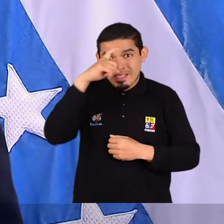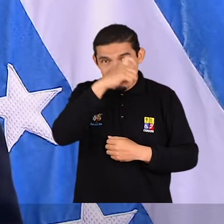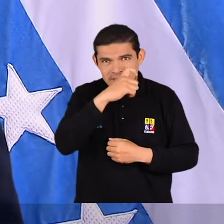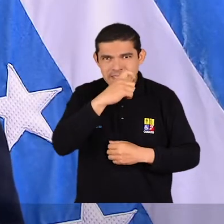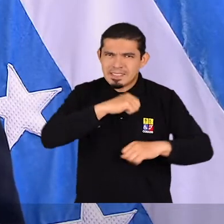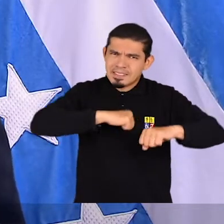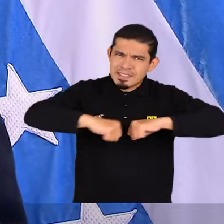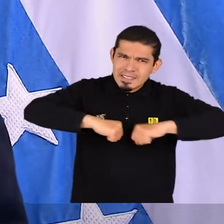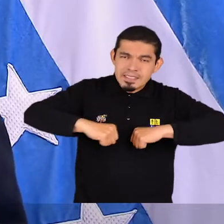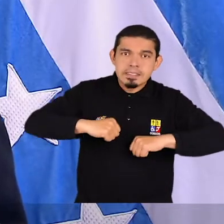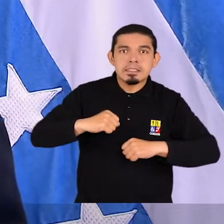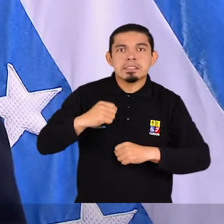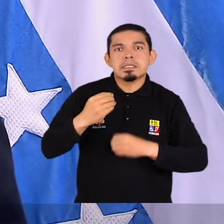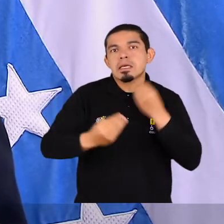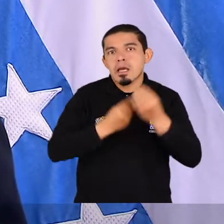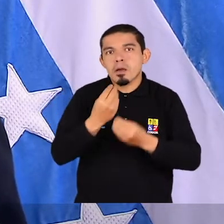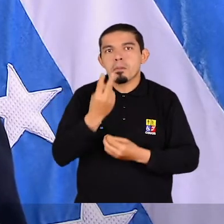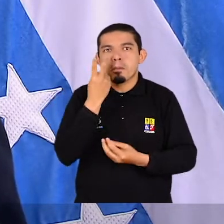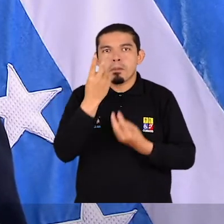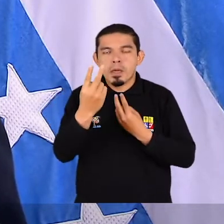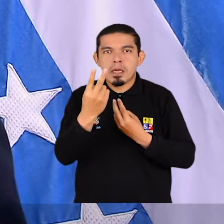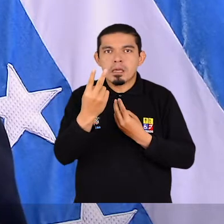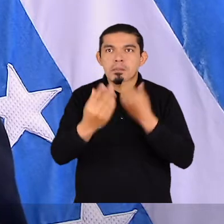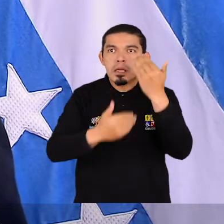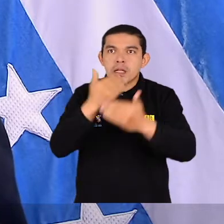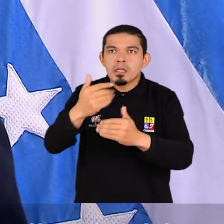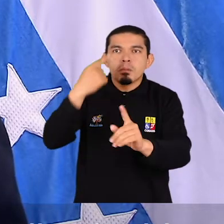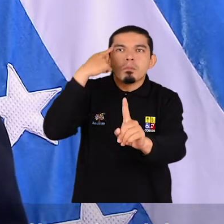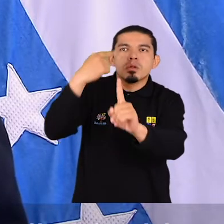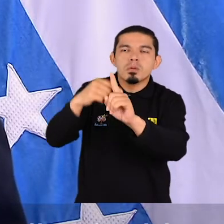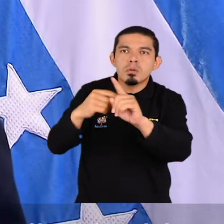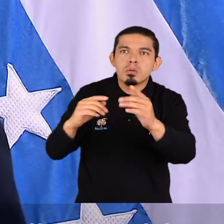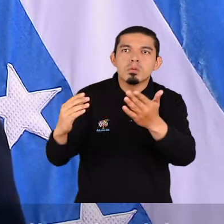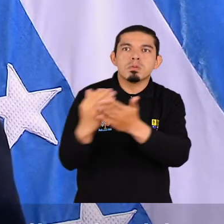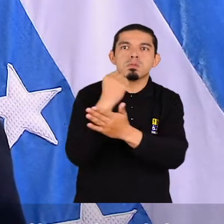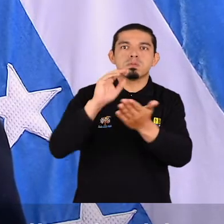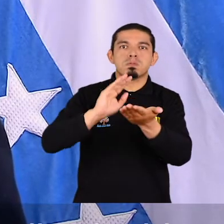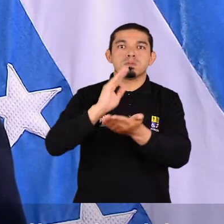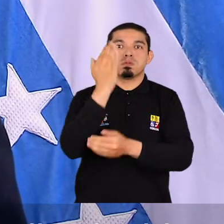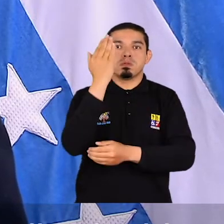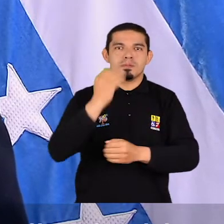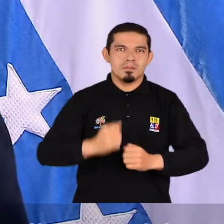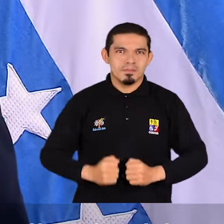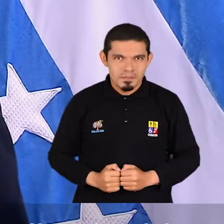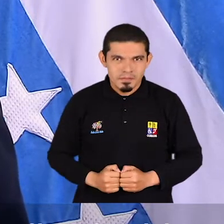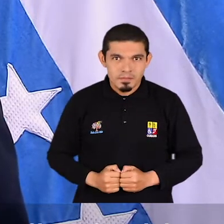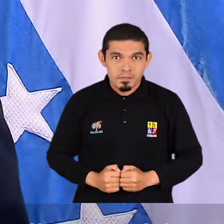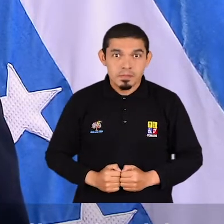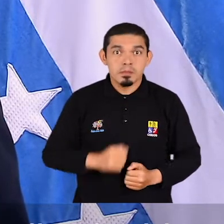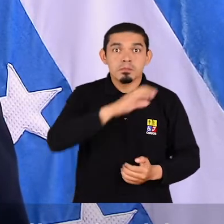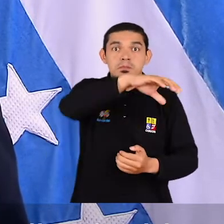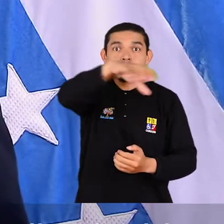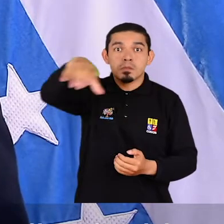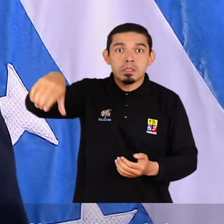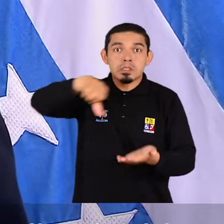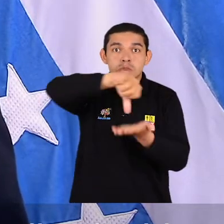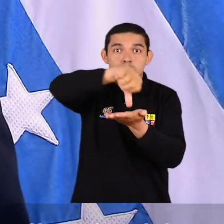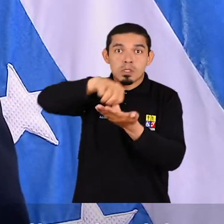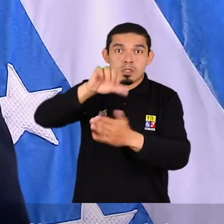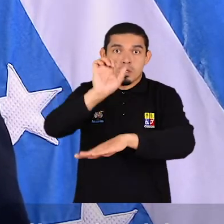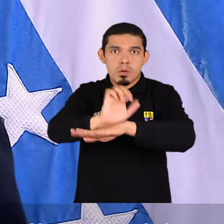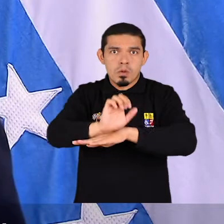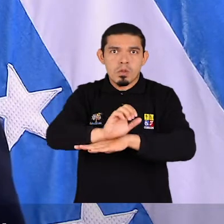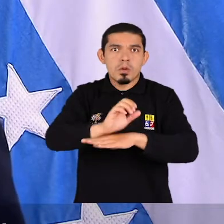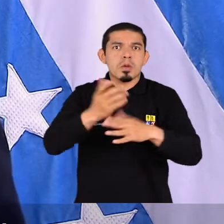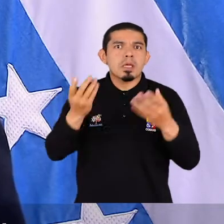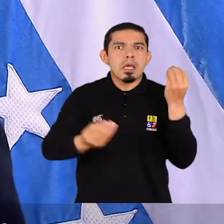que hemos vivido, empezamos a ver una luz al final del túnel. En la mayoría de ciudades del país han disminuido significativamente